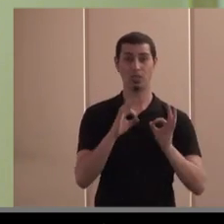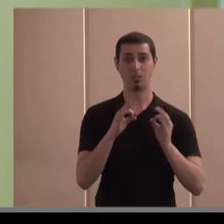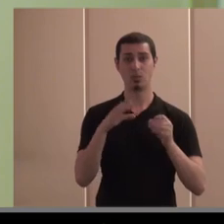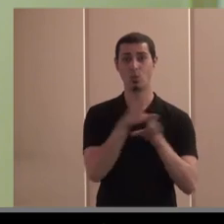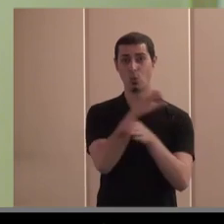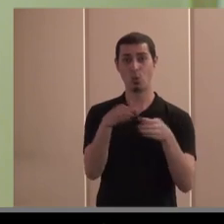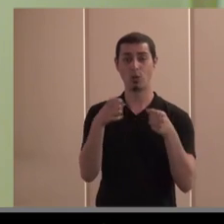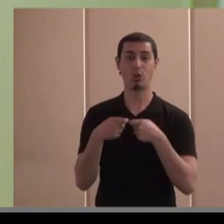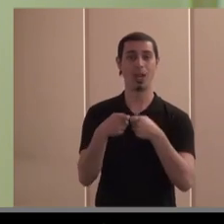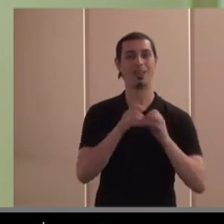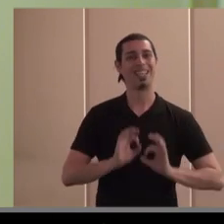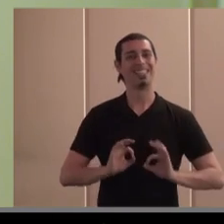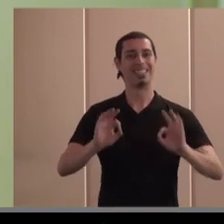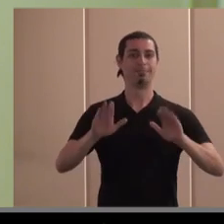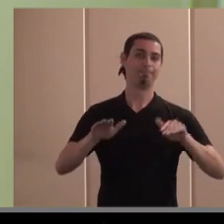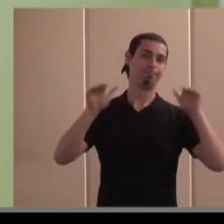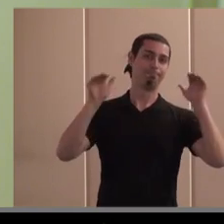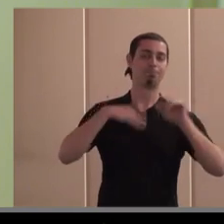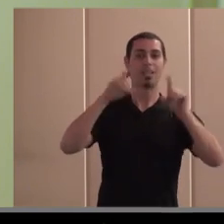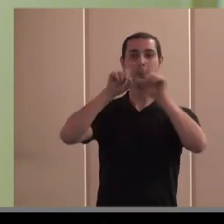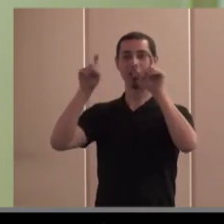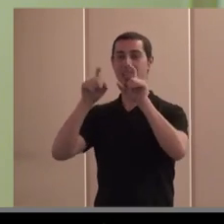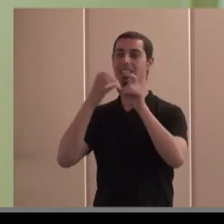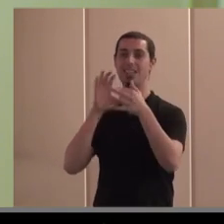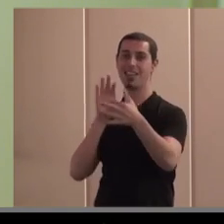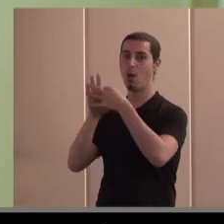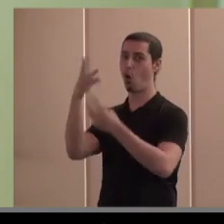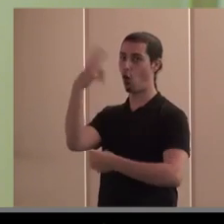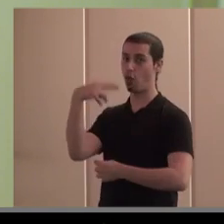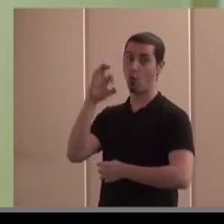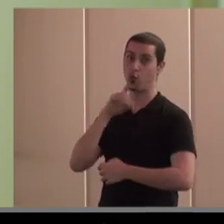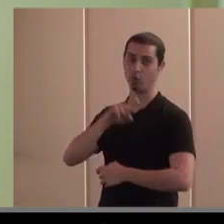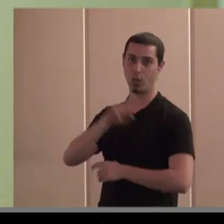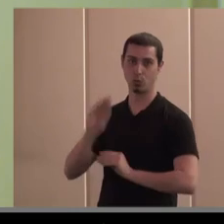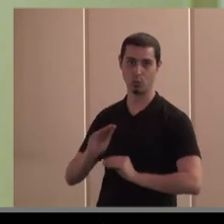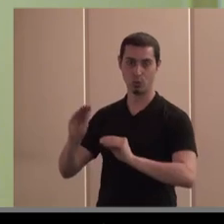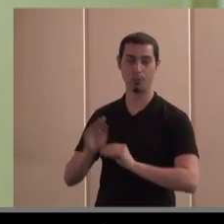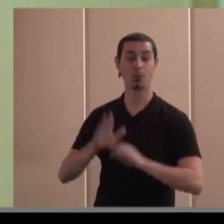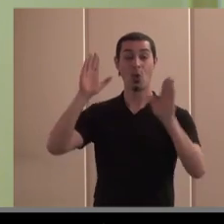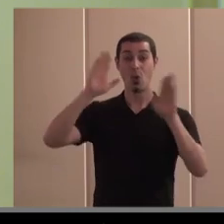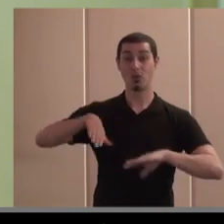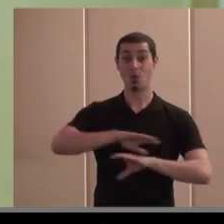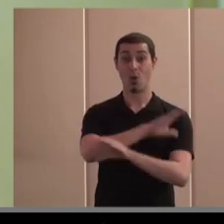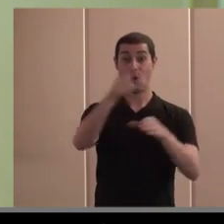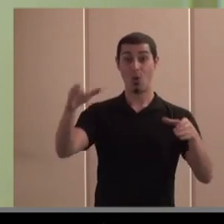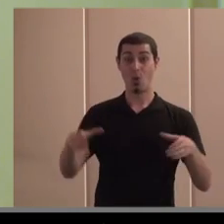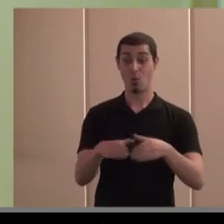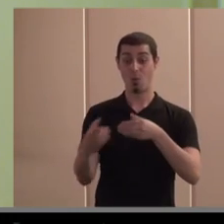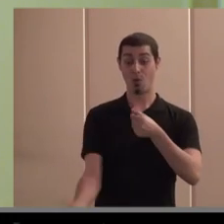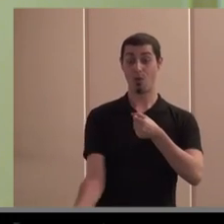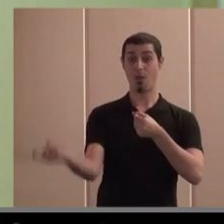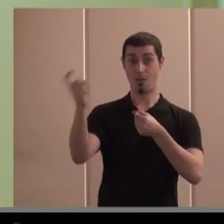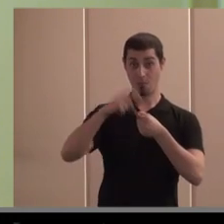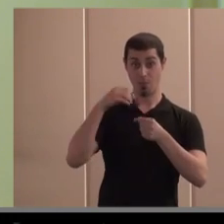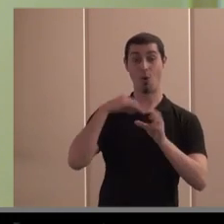cooperativos excepto los grupos empresariales que pertenecen a ONCE o su fundación ¿de acuerdo? y el último grupo que se ha